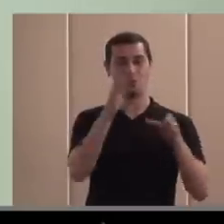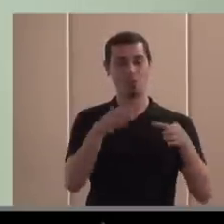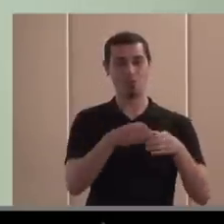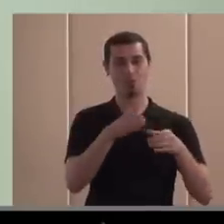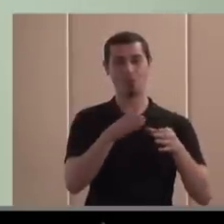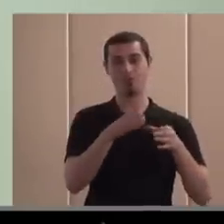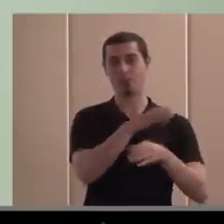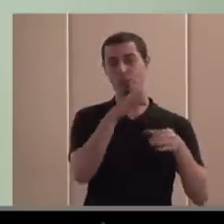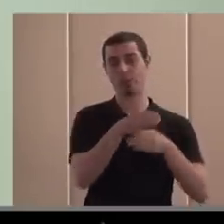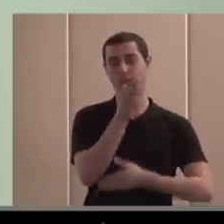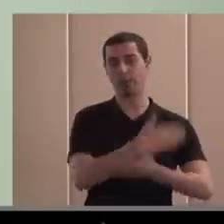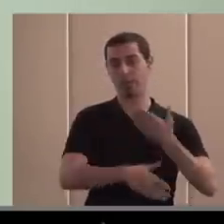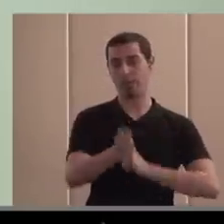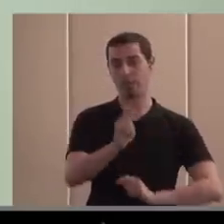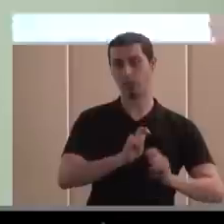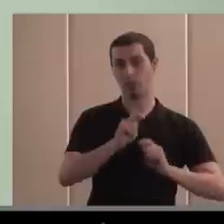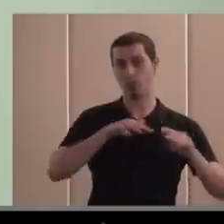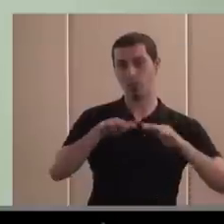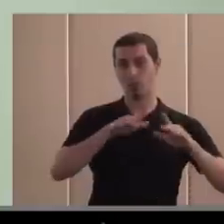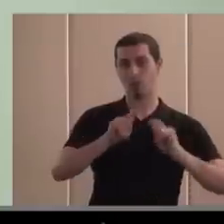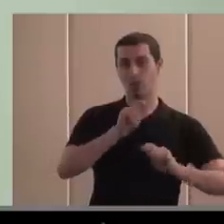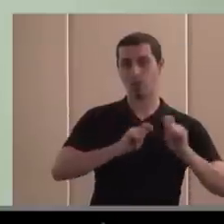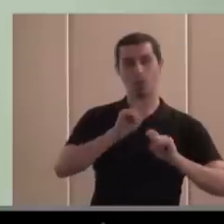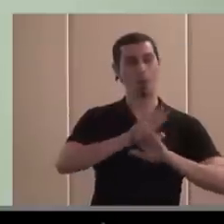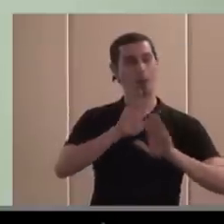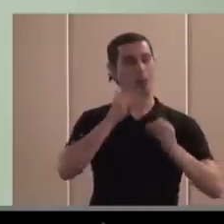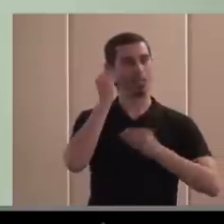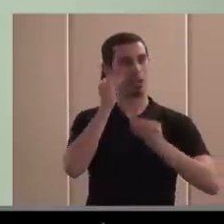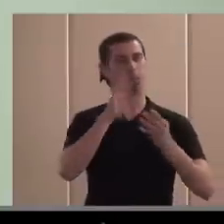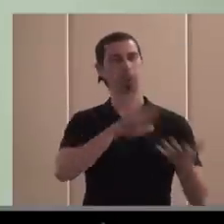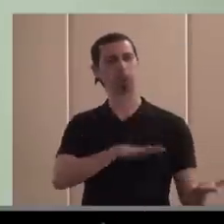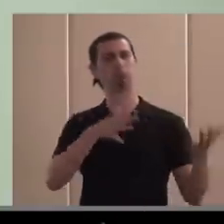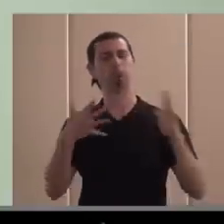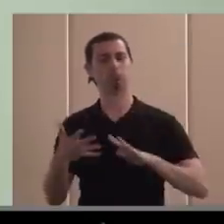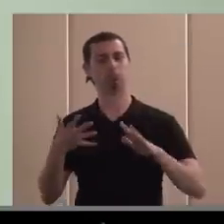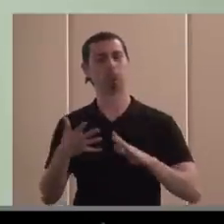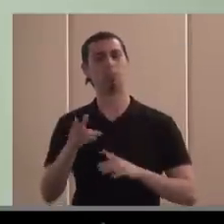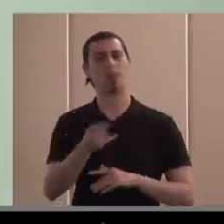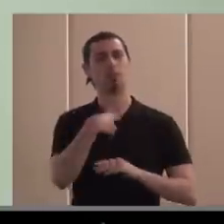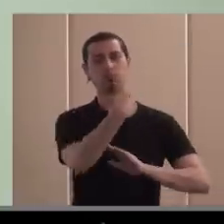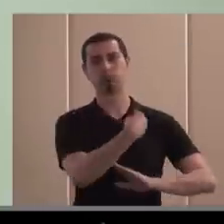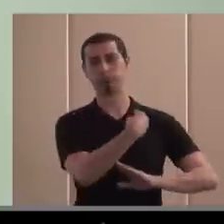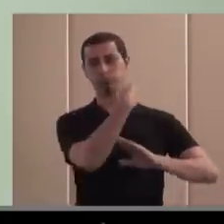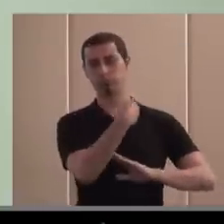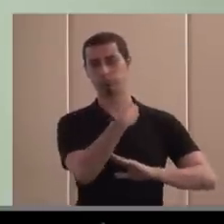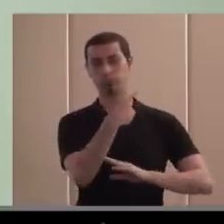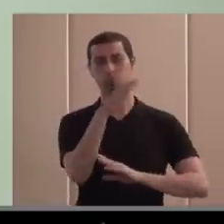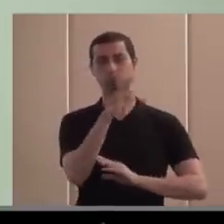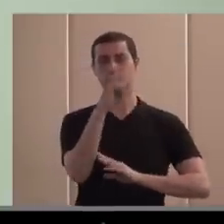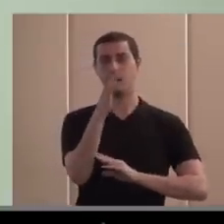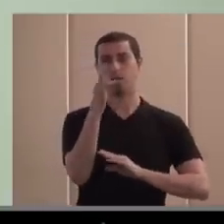estar permanentemente pensando, no solo ejecutando, está muy bien, y nos obligan a ello y nos apremian las circunstancias y los